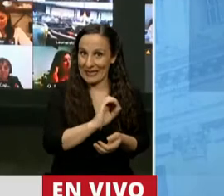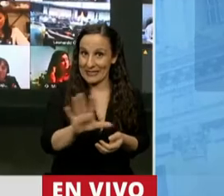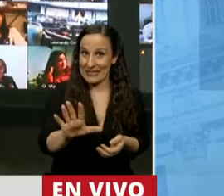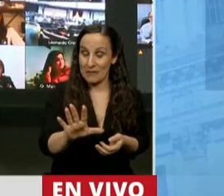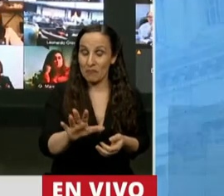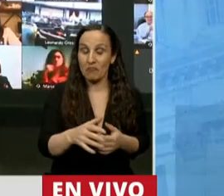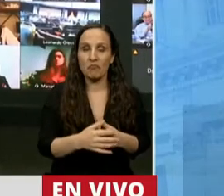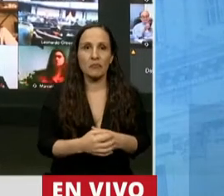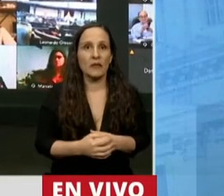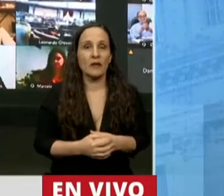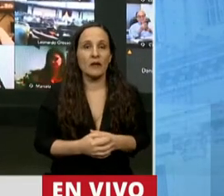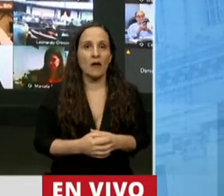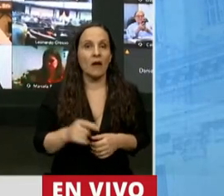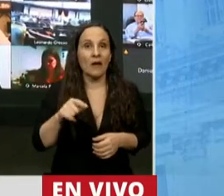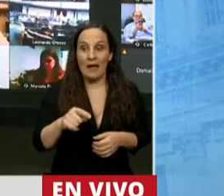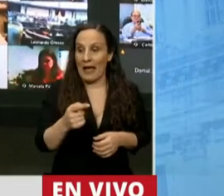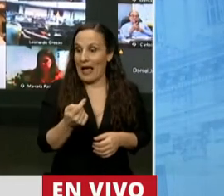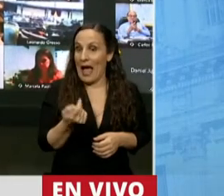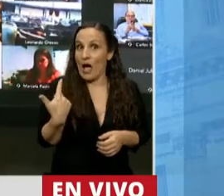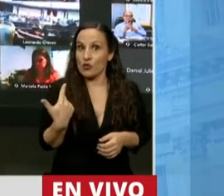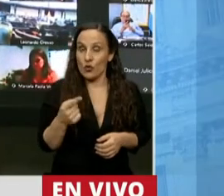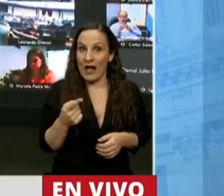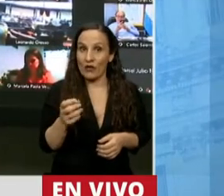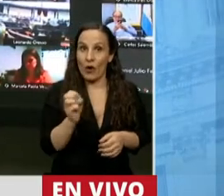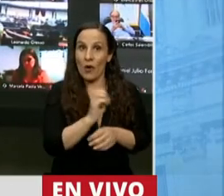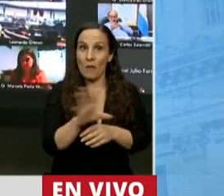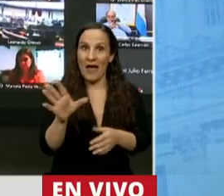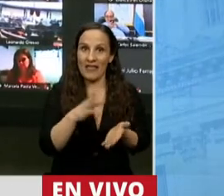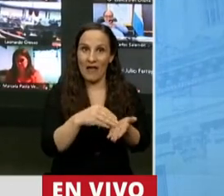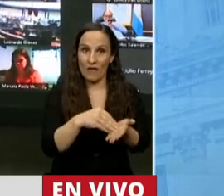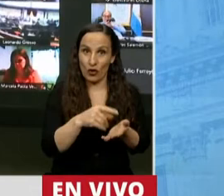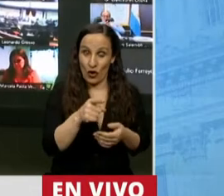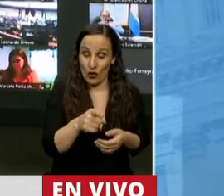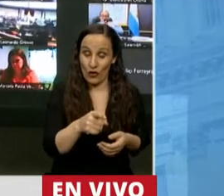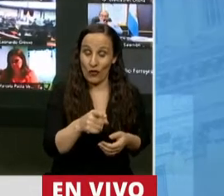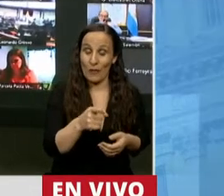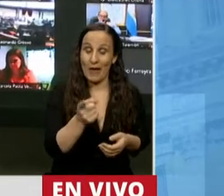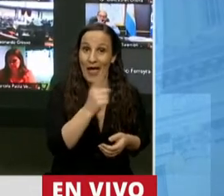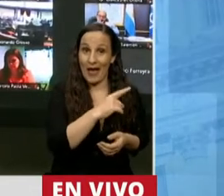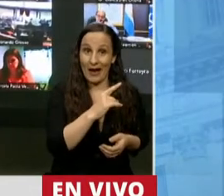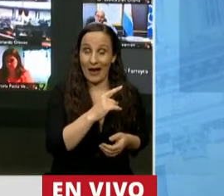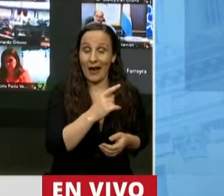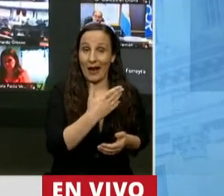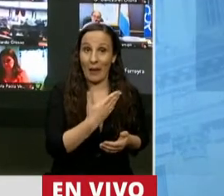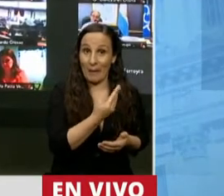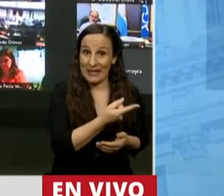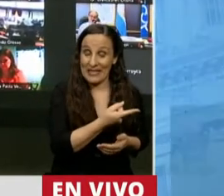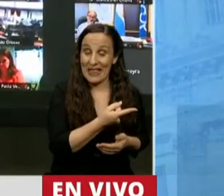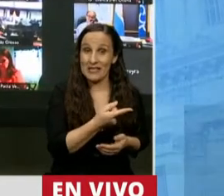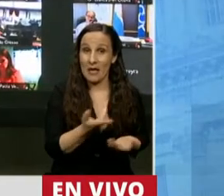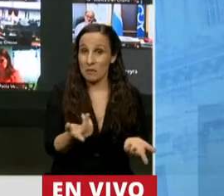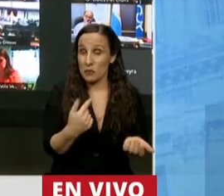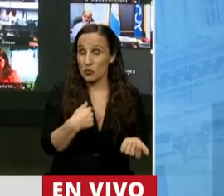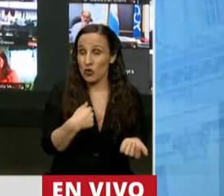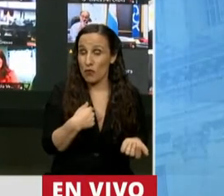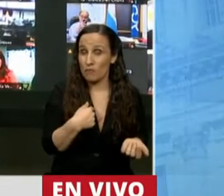y cuando vi el proyecto que hace un rato nos mandaron a fotocopiar ahí a la presidencia, lo menos que puedo hacer es